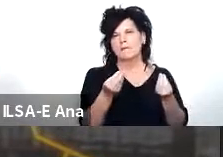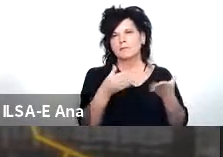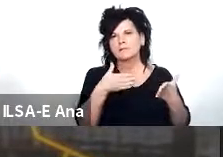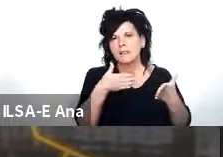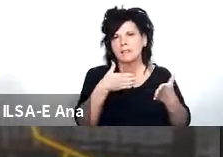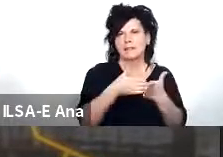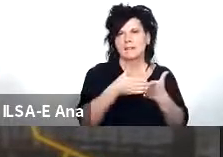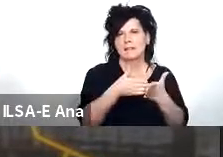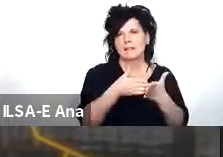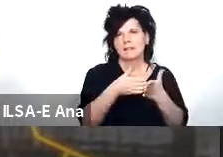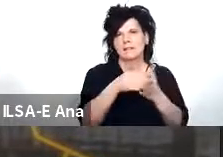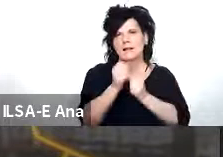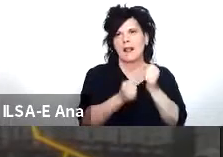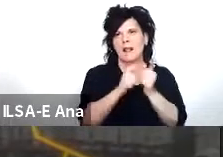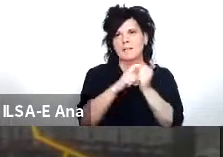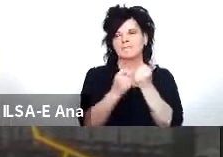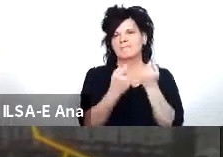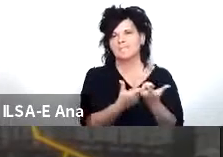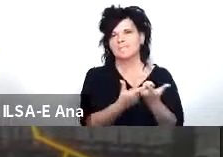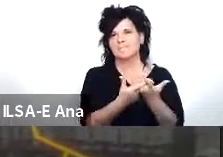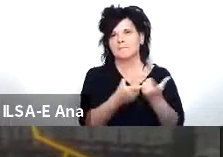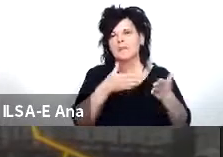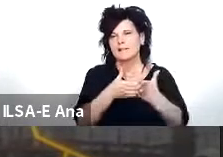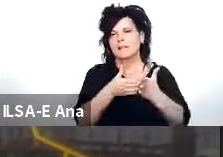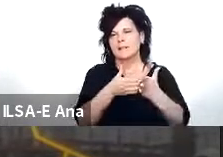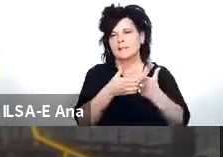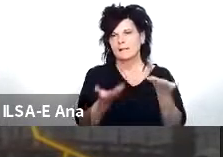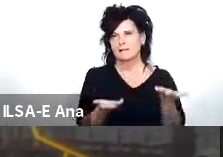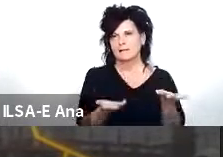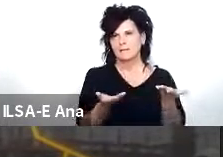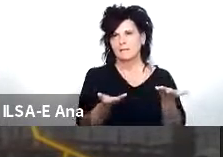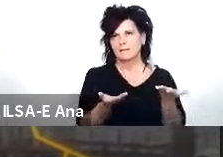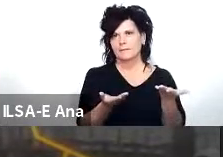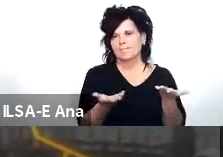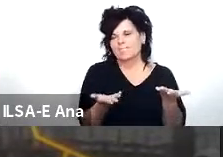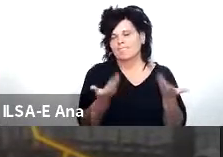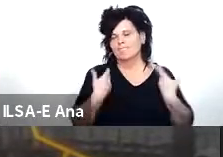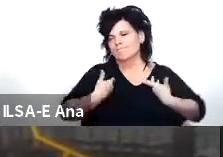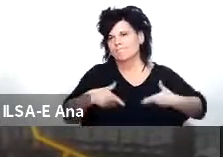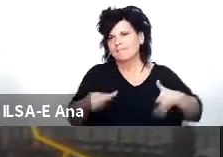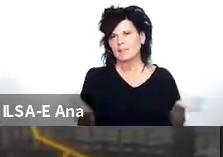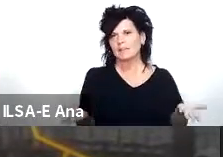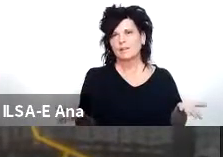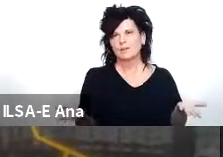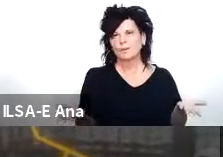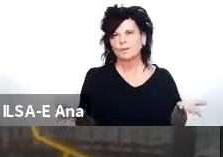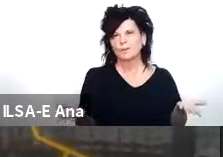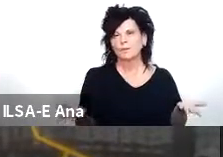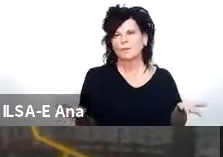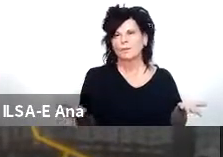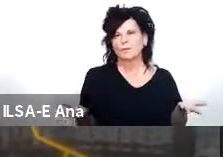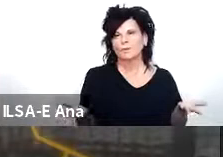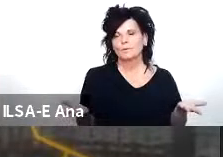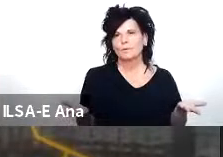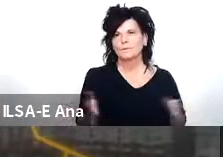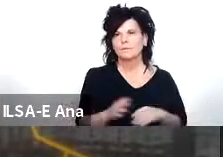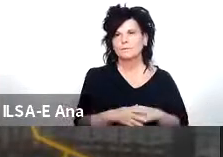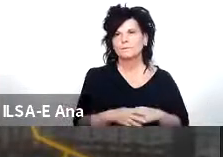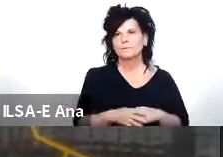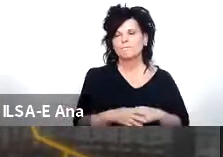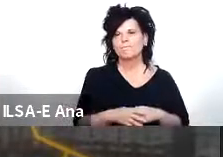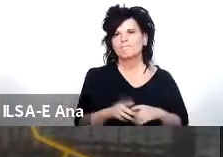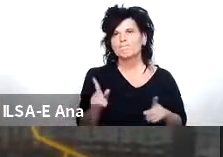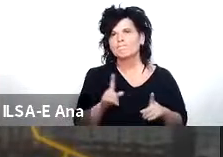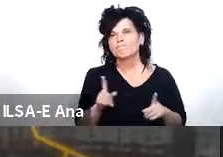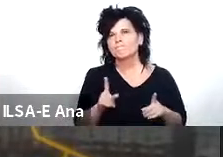los proveedores locales o la actualización tecnológica porque bueno naturalmente no no no no se